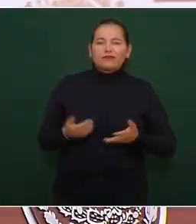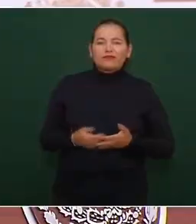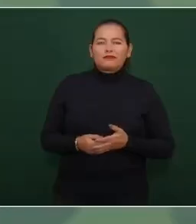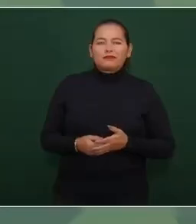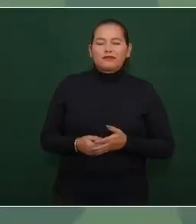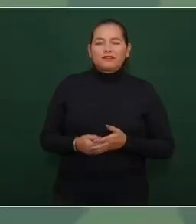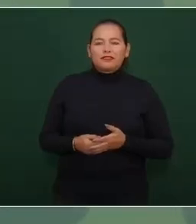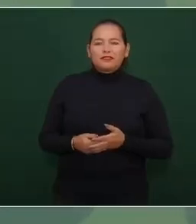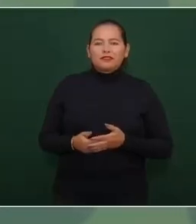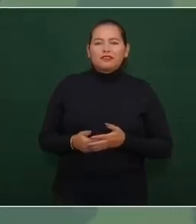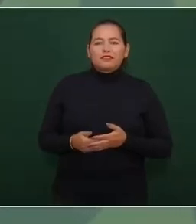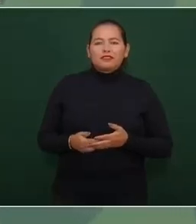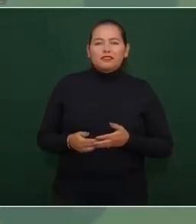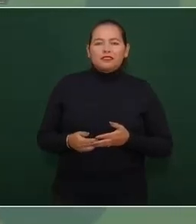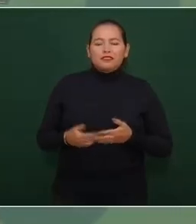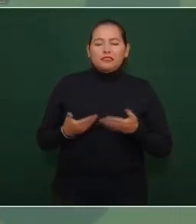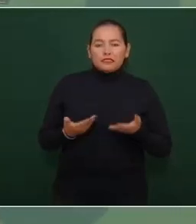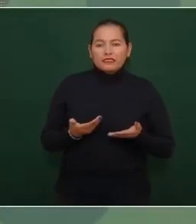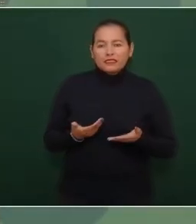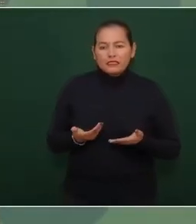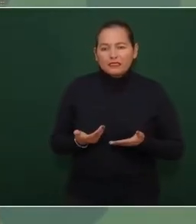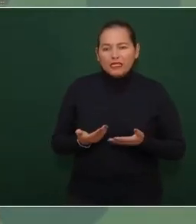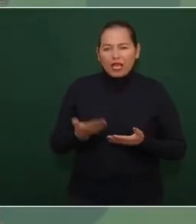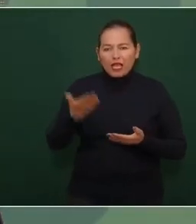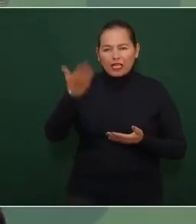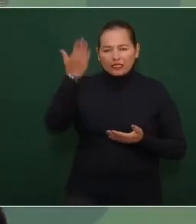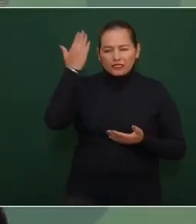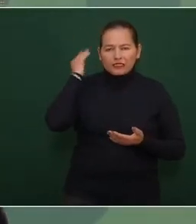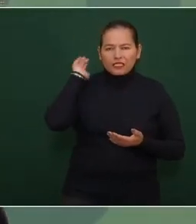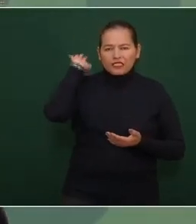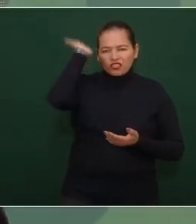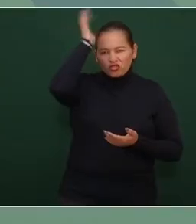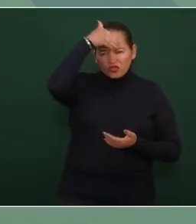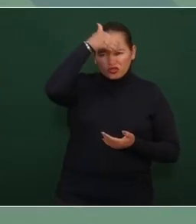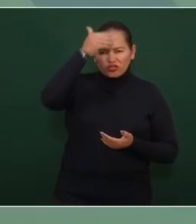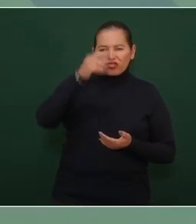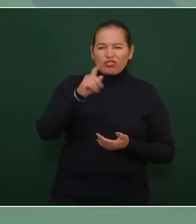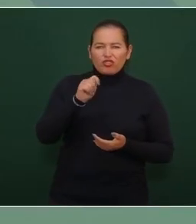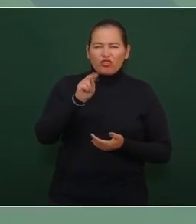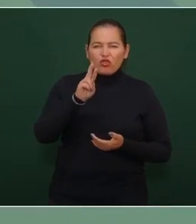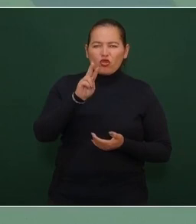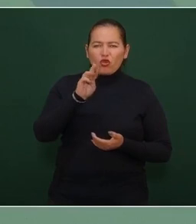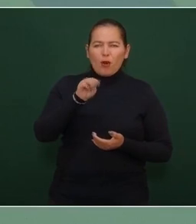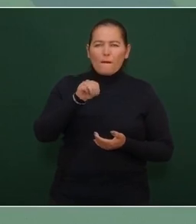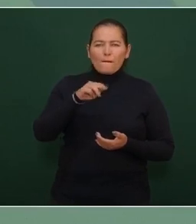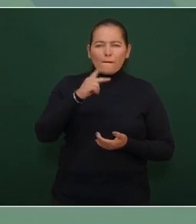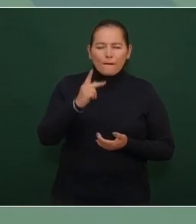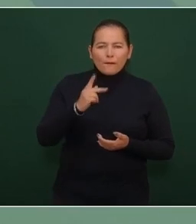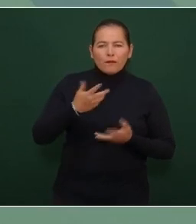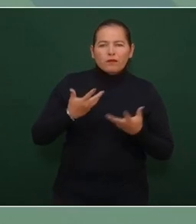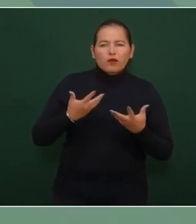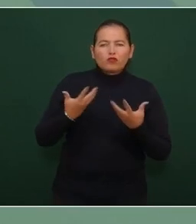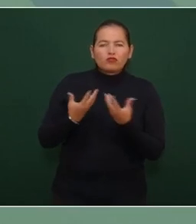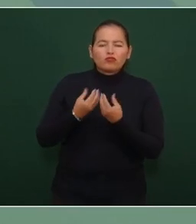tuvo el presidente Trump con la señora Clinton